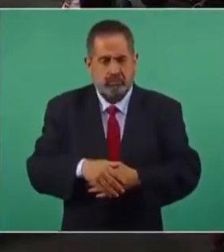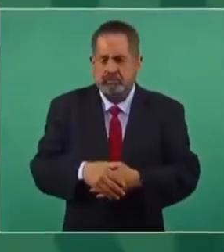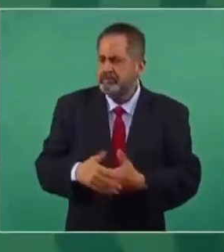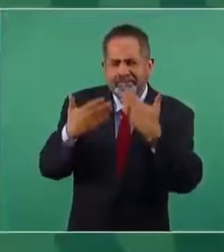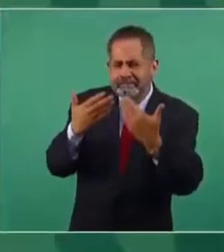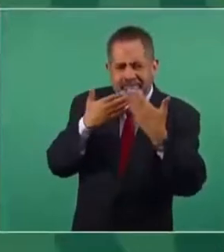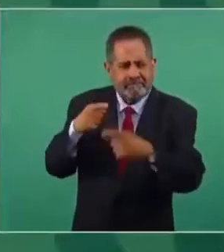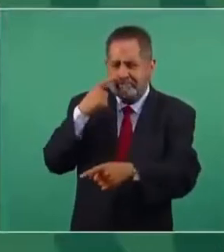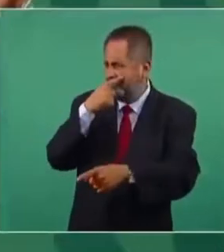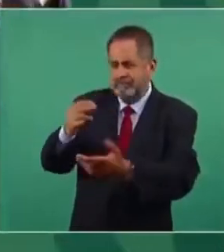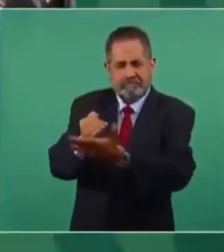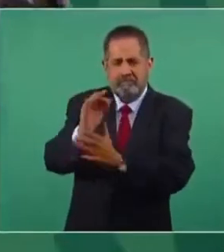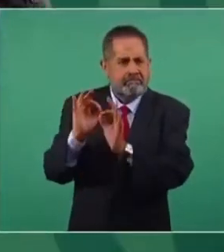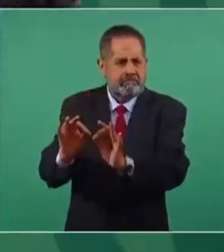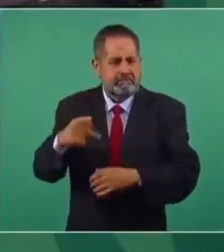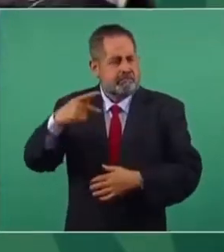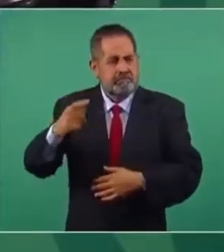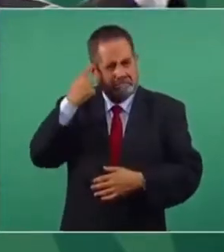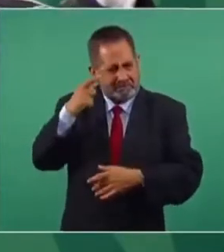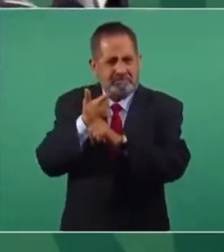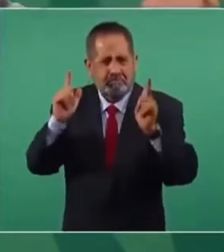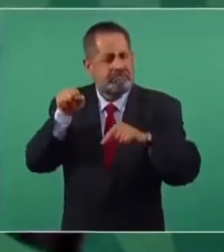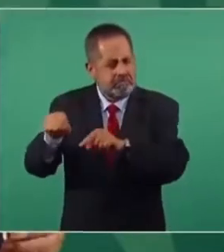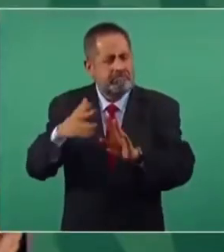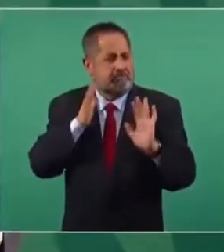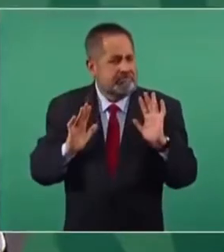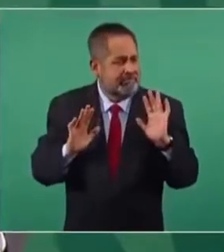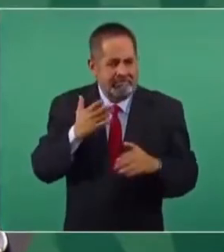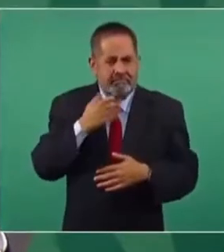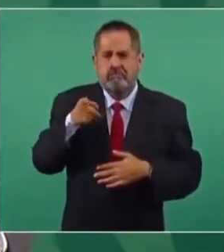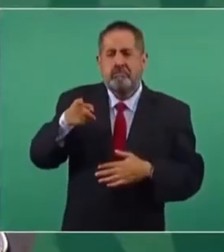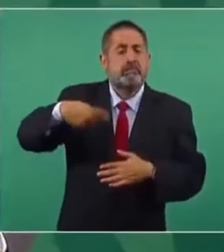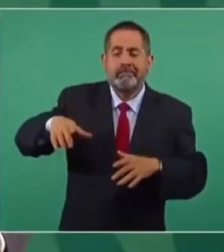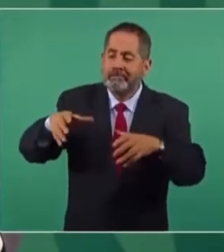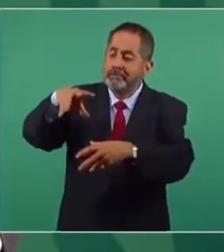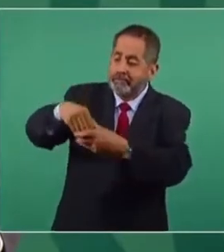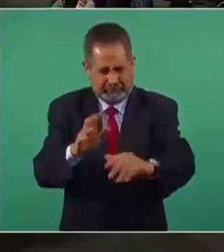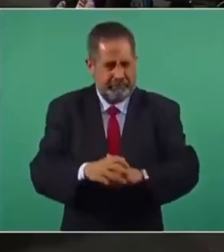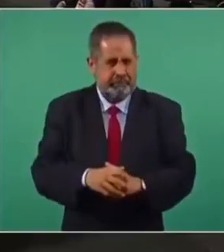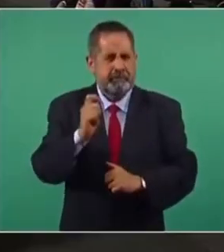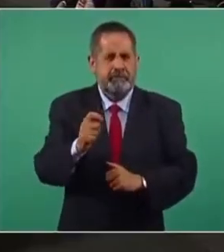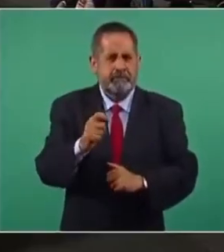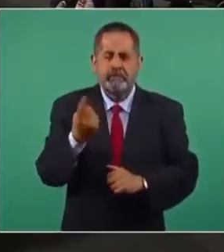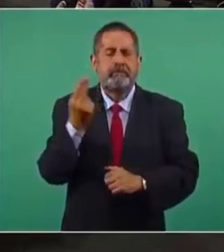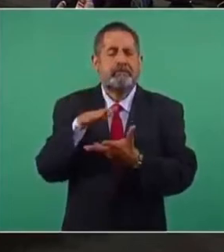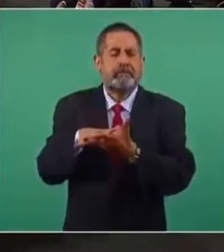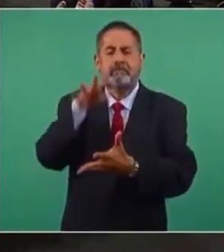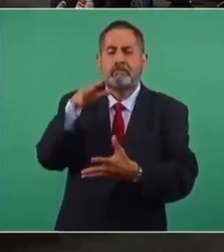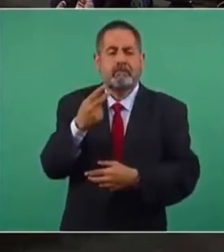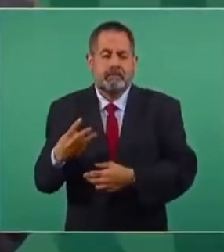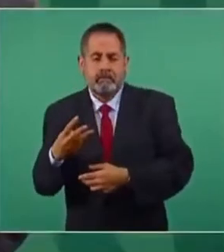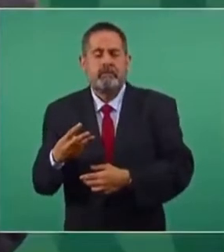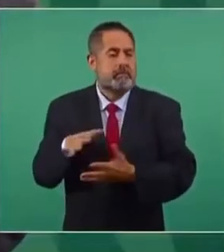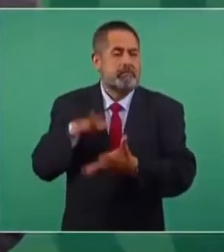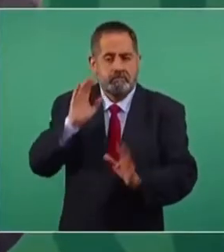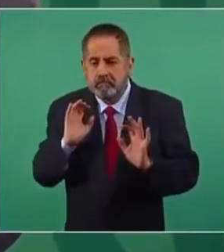que él decida. Él es libre y es un asunto que al final lo tienen que resolver los ministros. Se necesita mayoría calificada